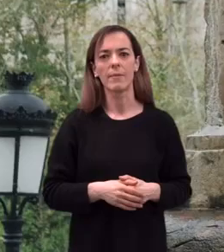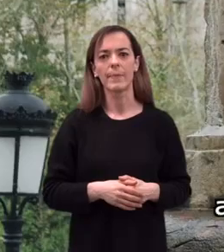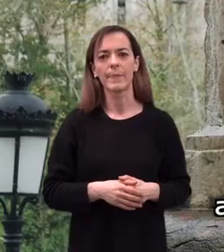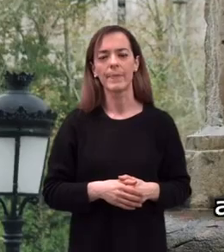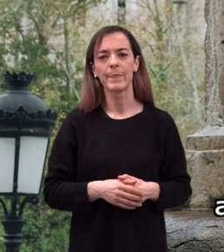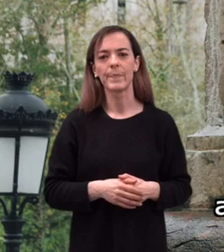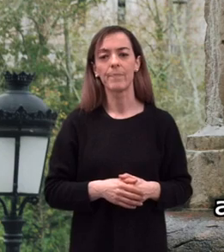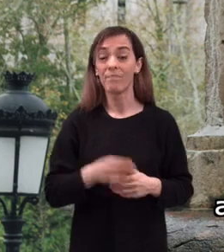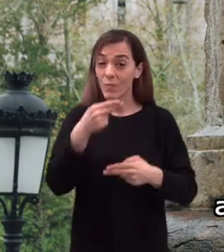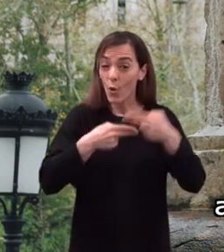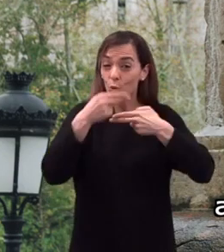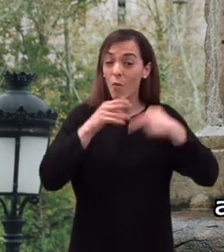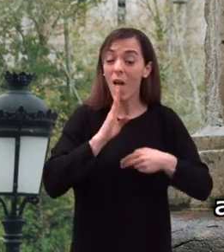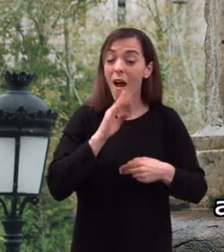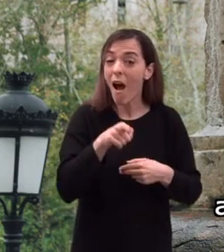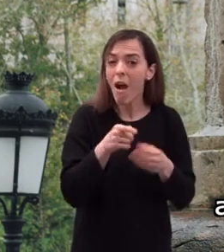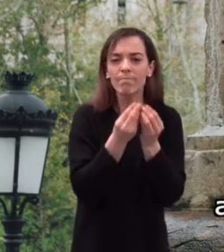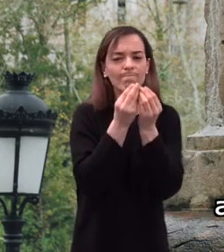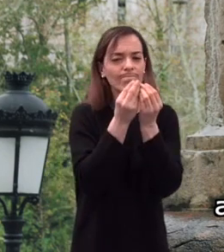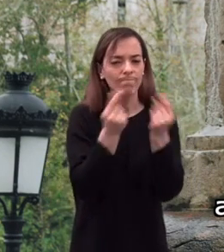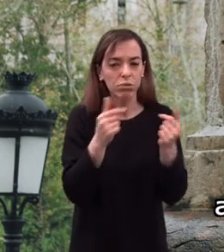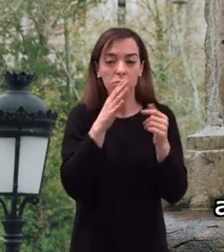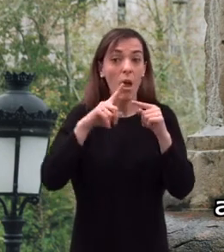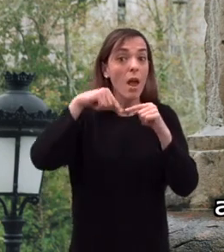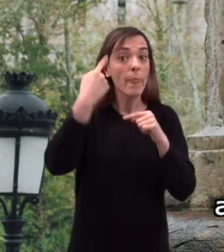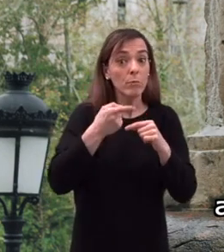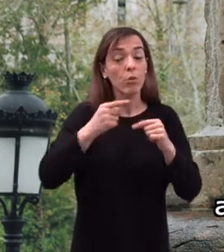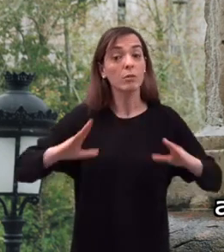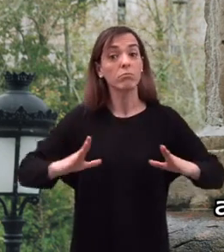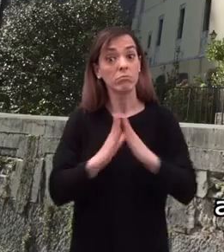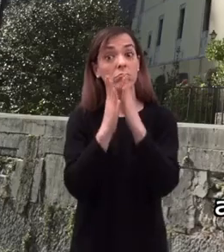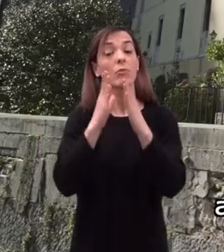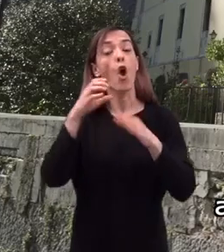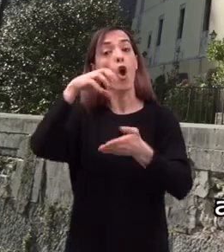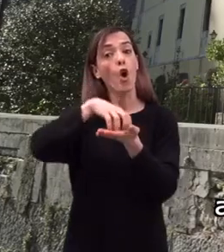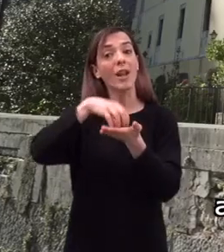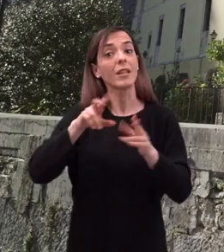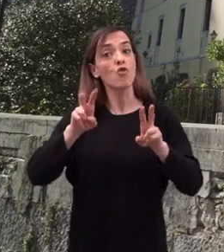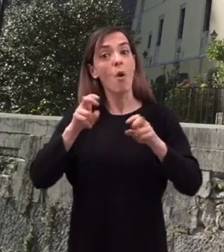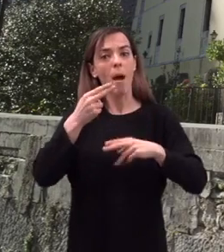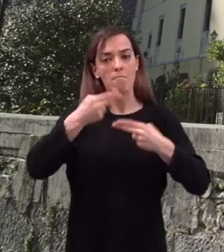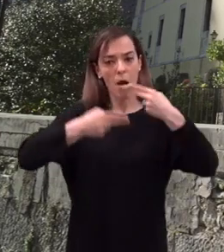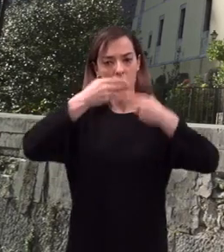Esta construcción desaparecería al edificarse la nueva colegiata en el siglo XVII.